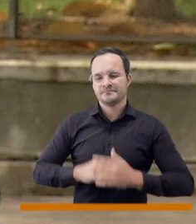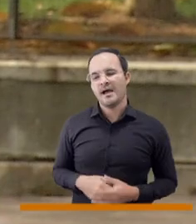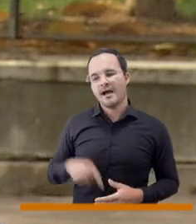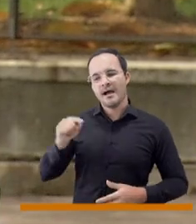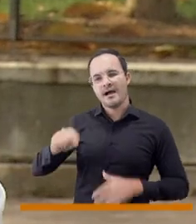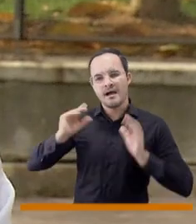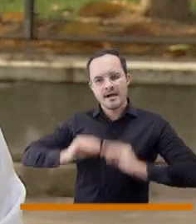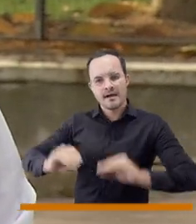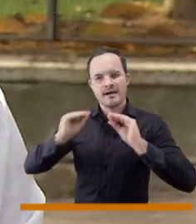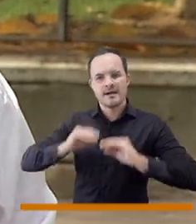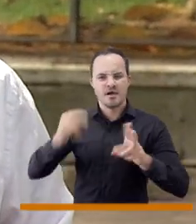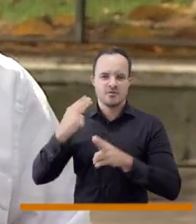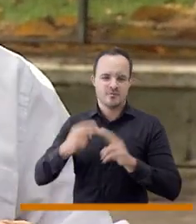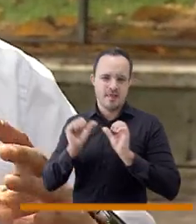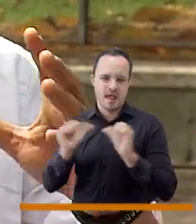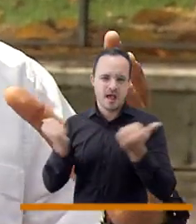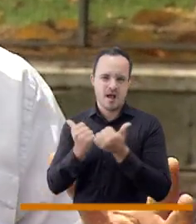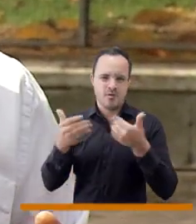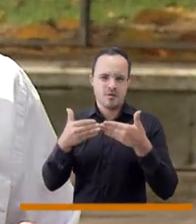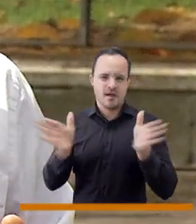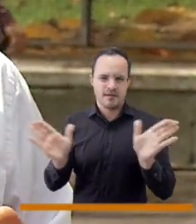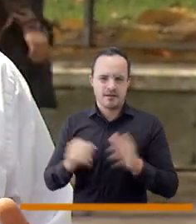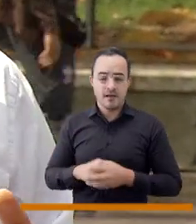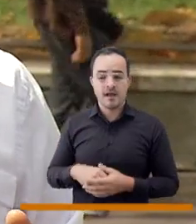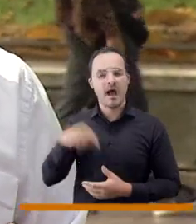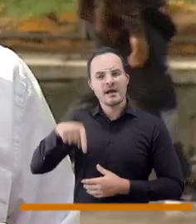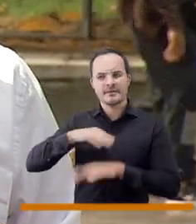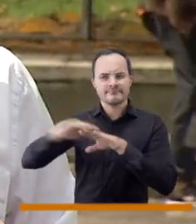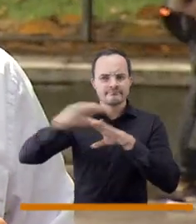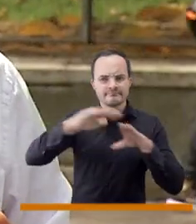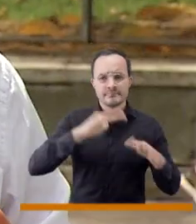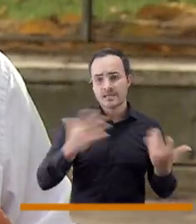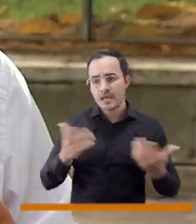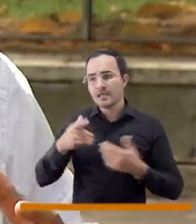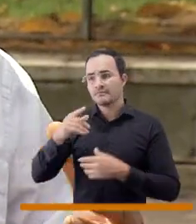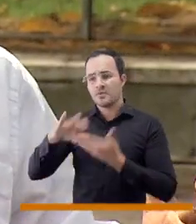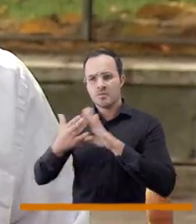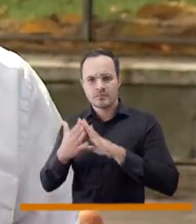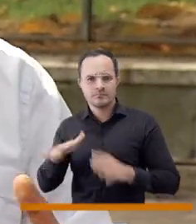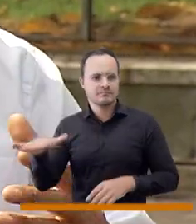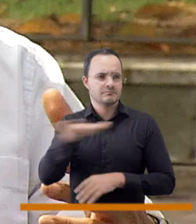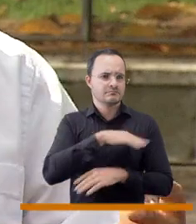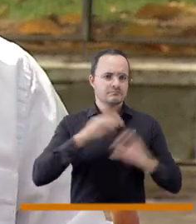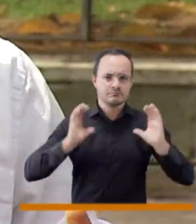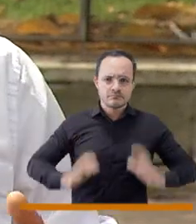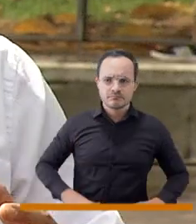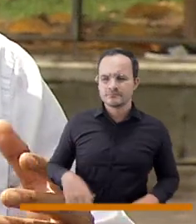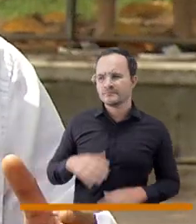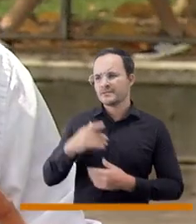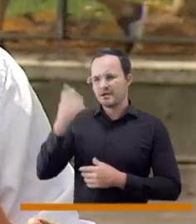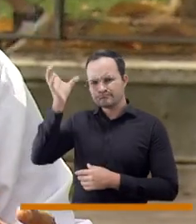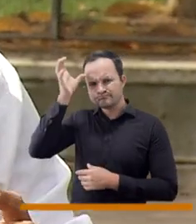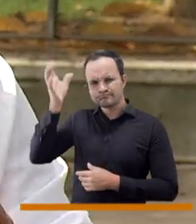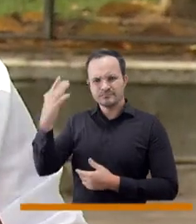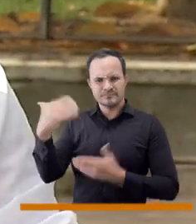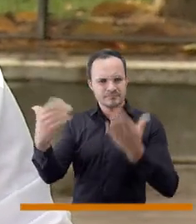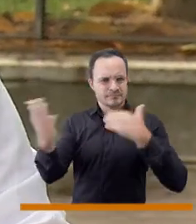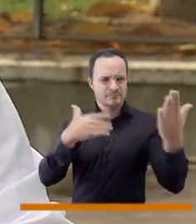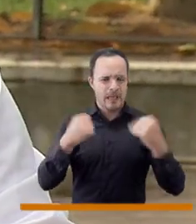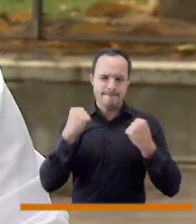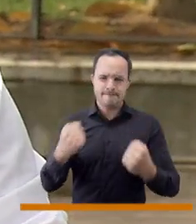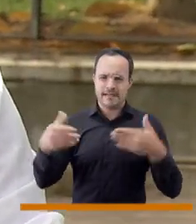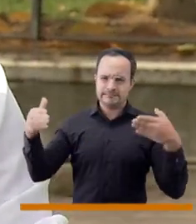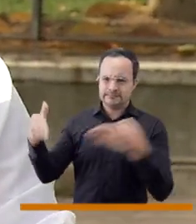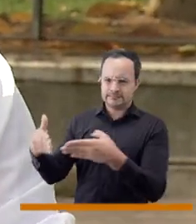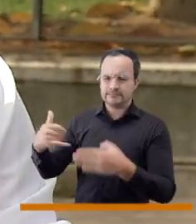suicidio, hemos realizado una aula abierta muy interesante donde invitamos amigos, comunidad, expertos para hablar